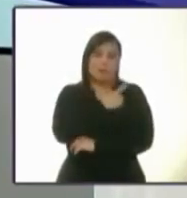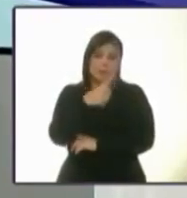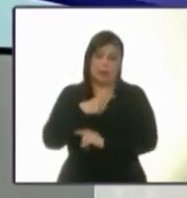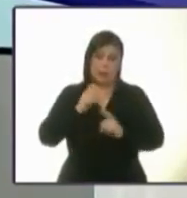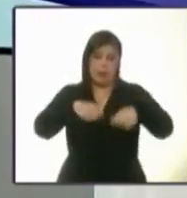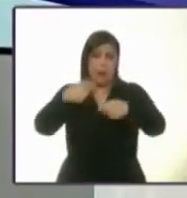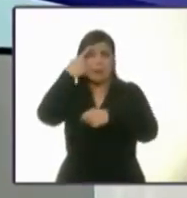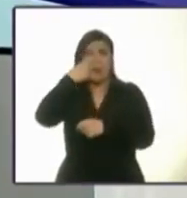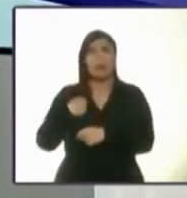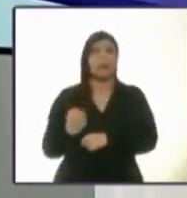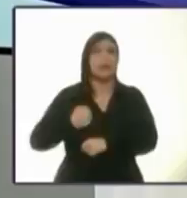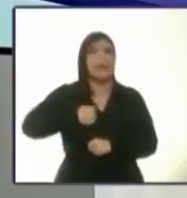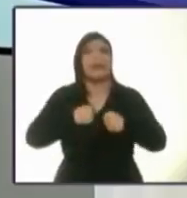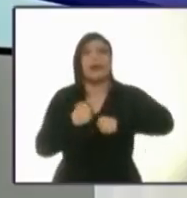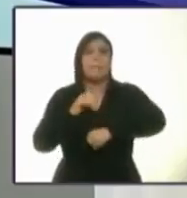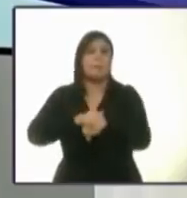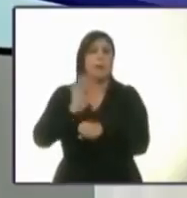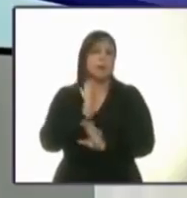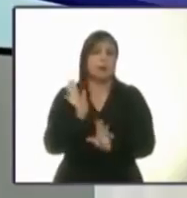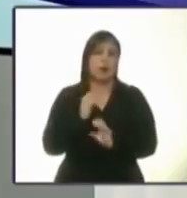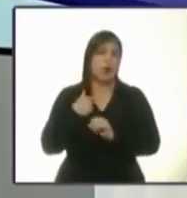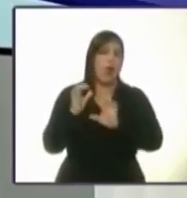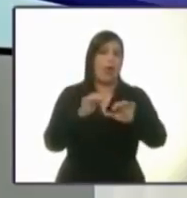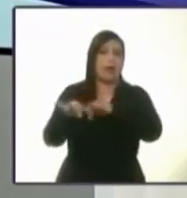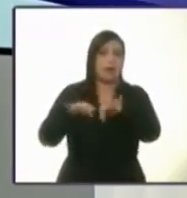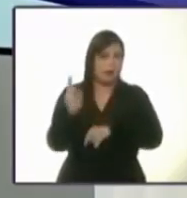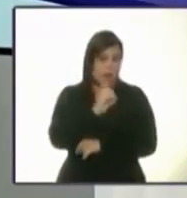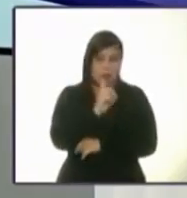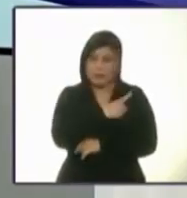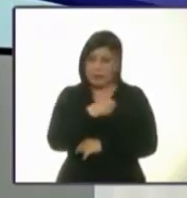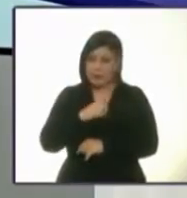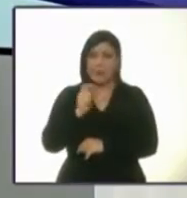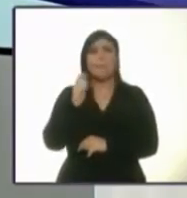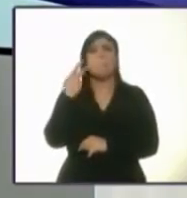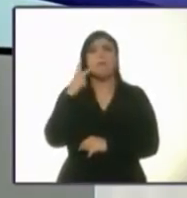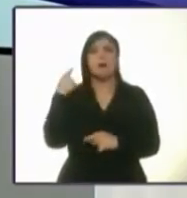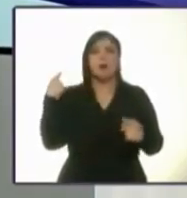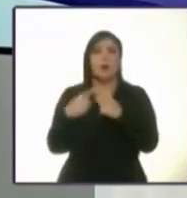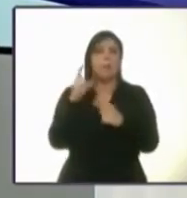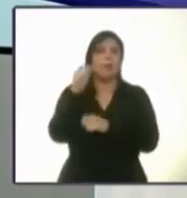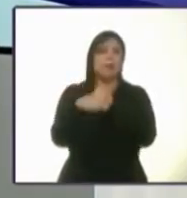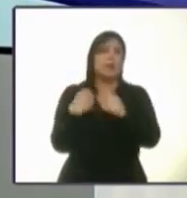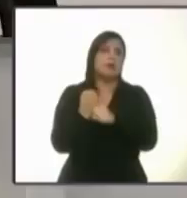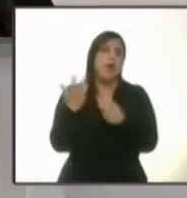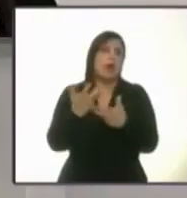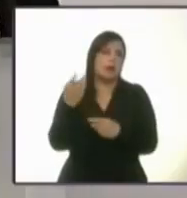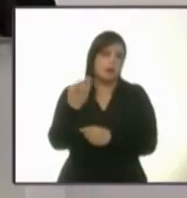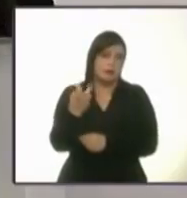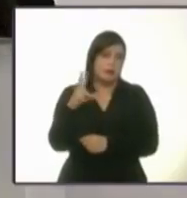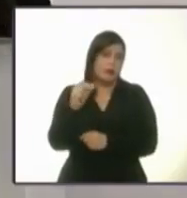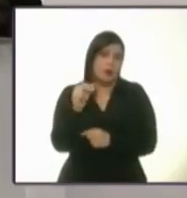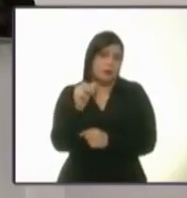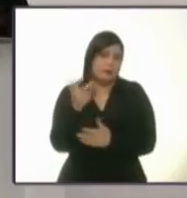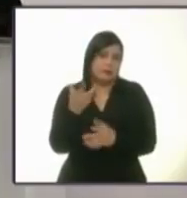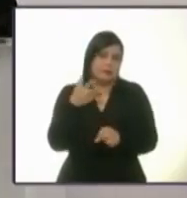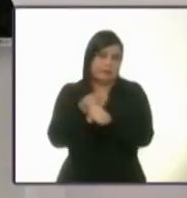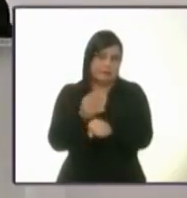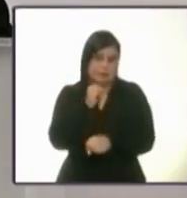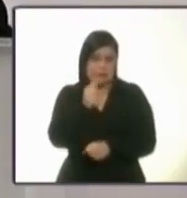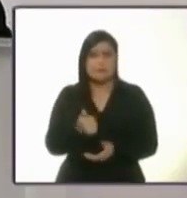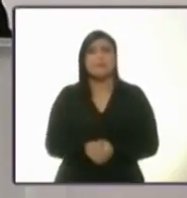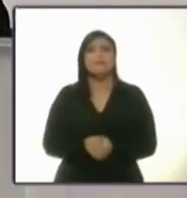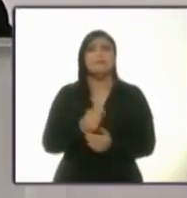por amiguismo. Pero esto es todo lo que ha dejado de hacer el gobierno durante estos 20 años. Gracias, candidata.